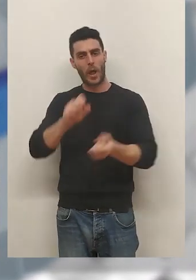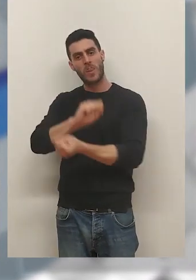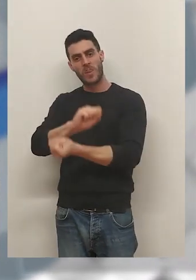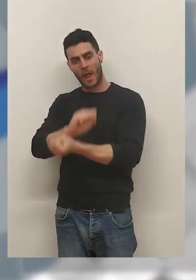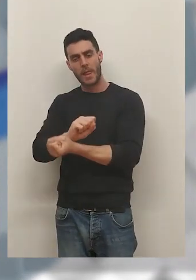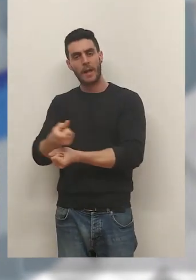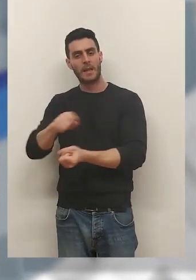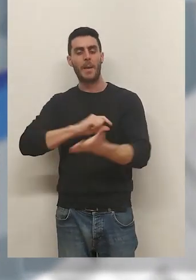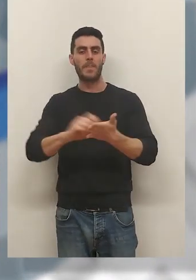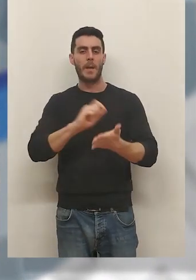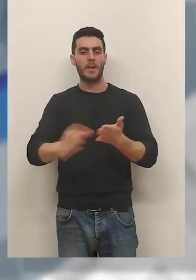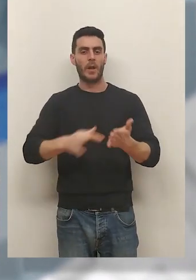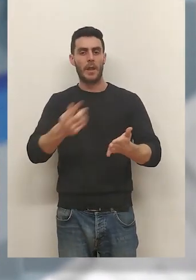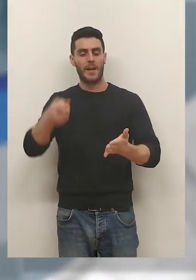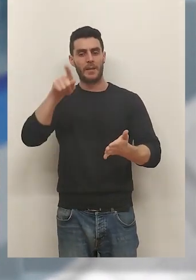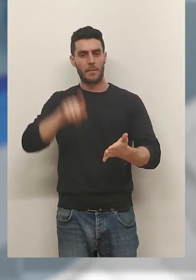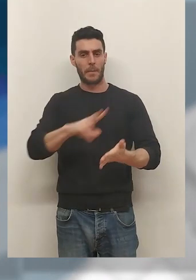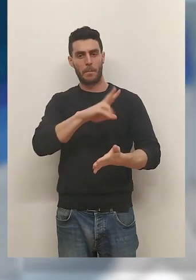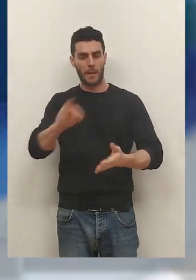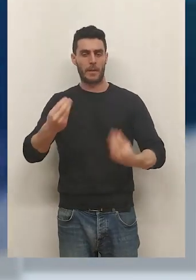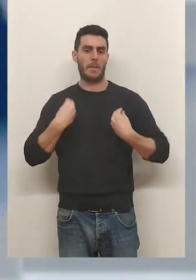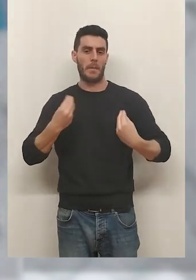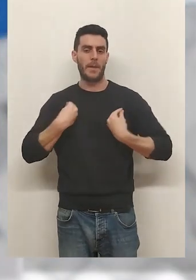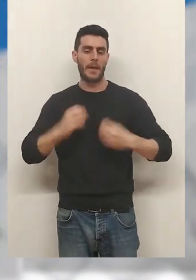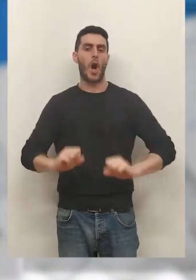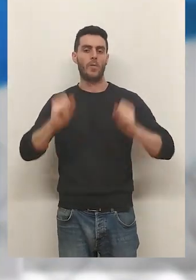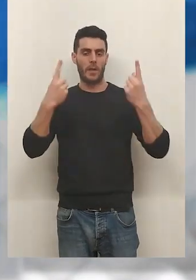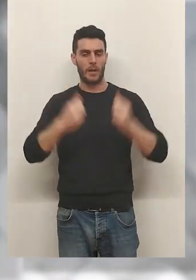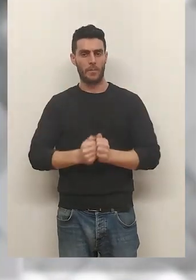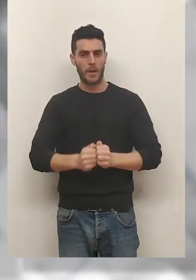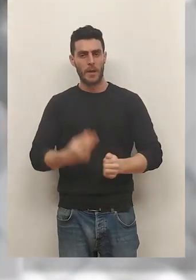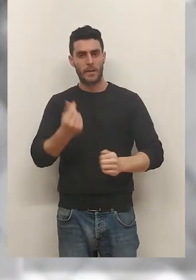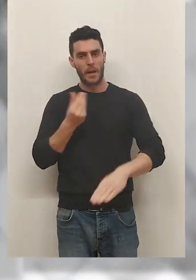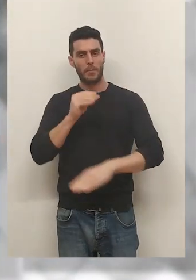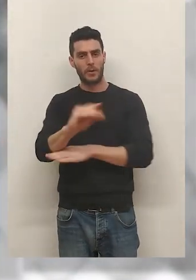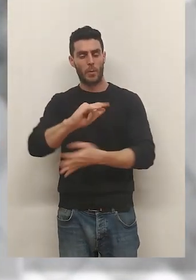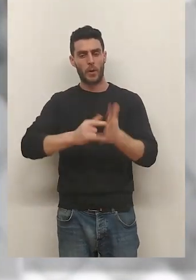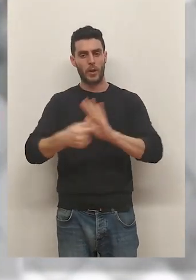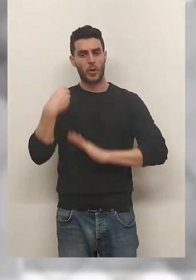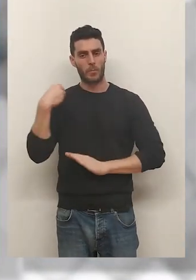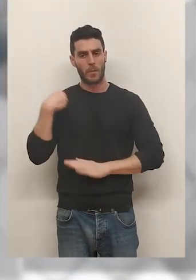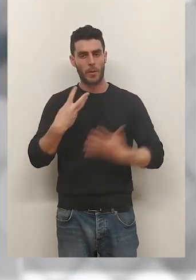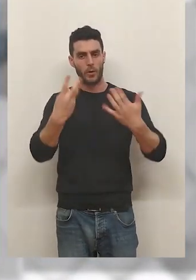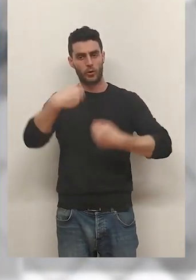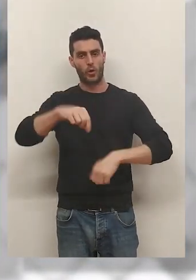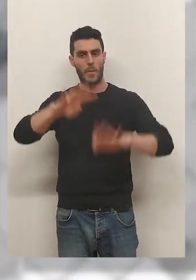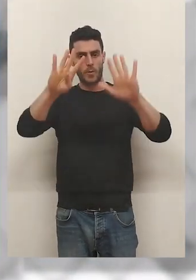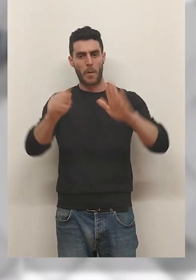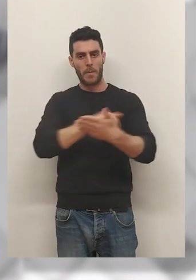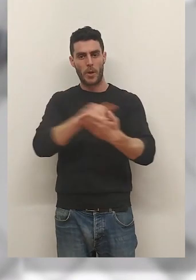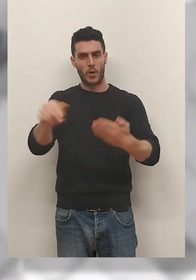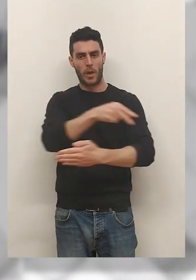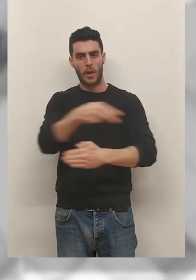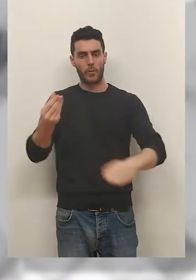para los detenidos y despachos. Además contará con 20 viviendas oficiales. La inversión prevista para este proyecto será de 8,9